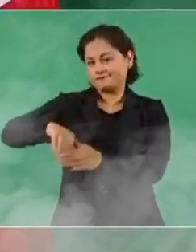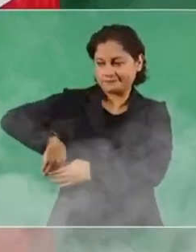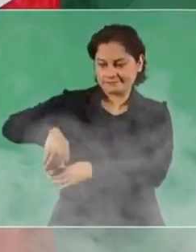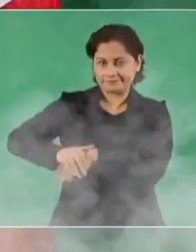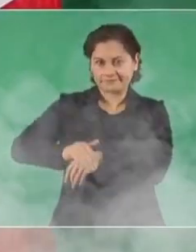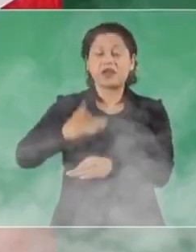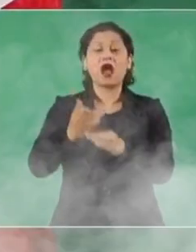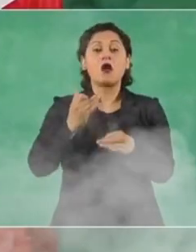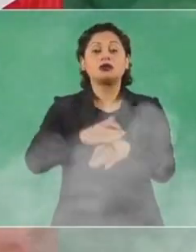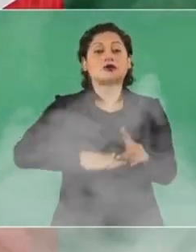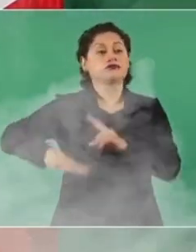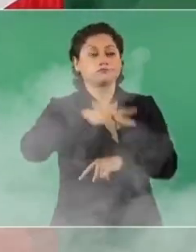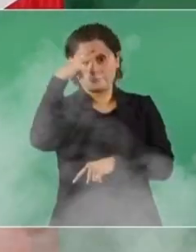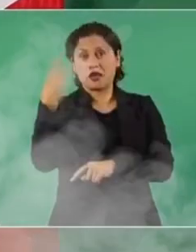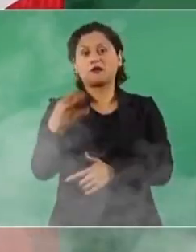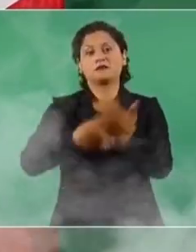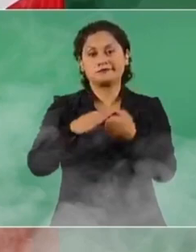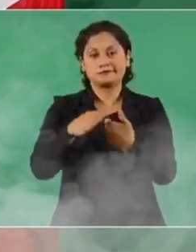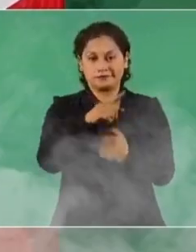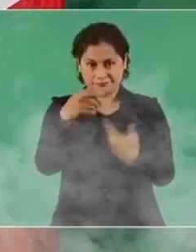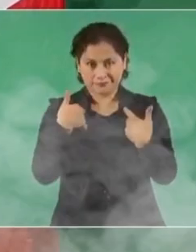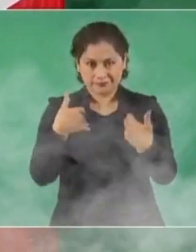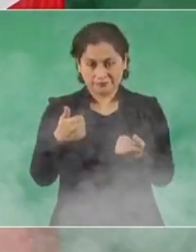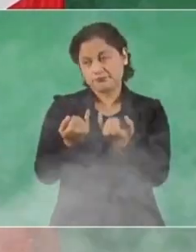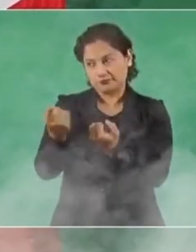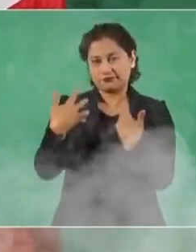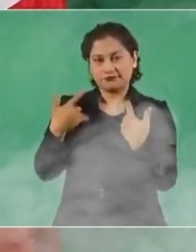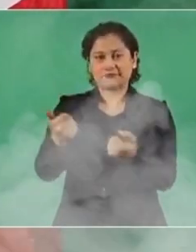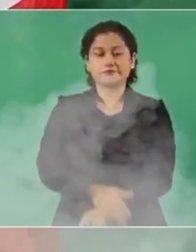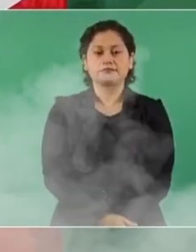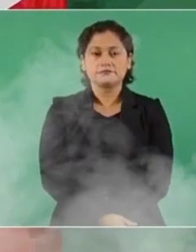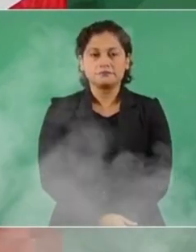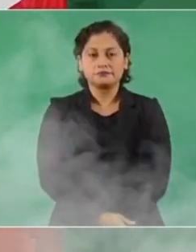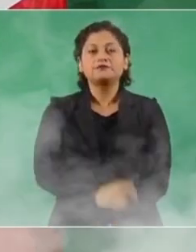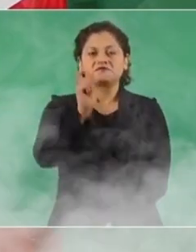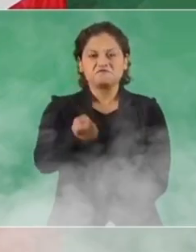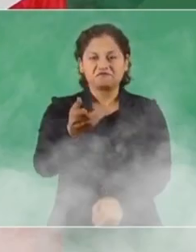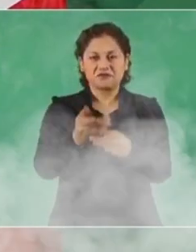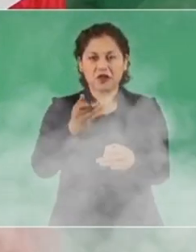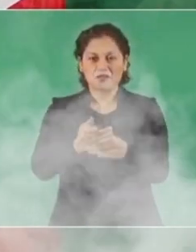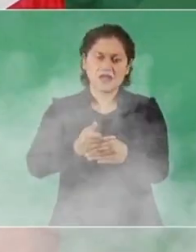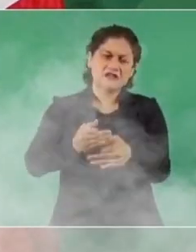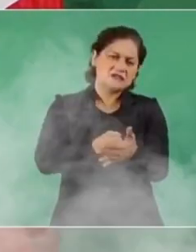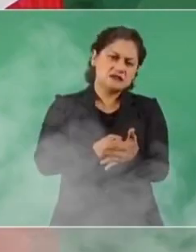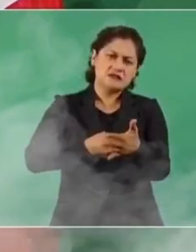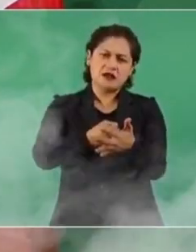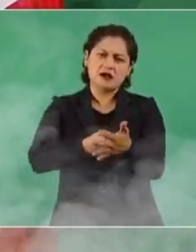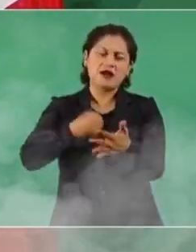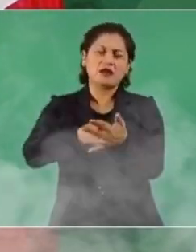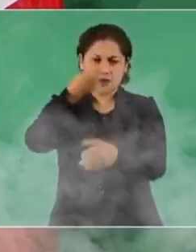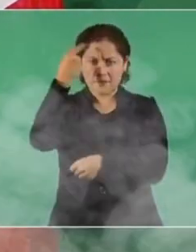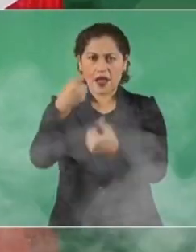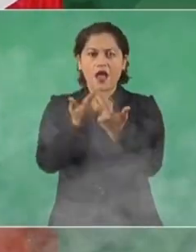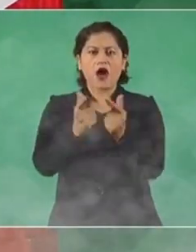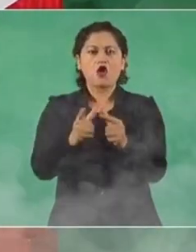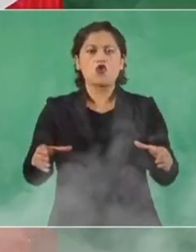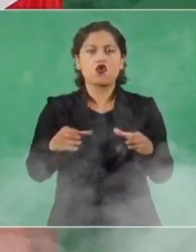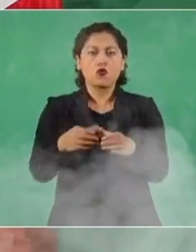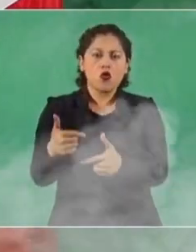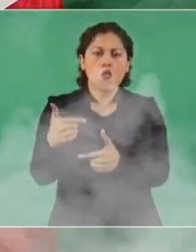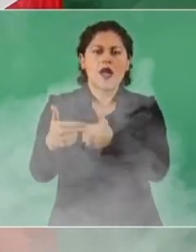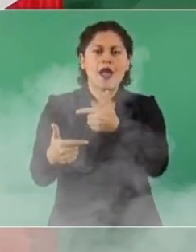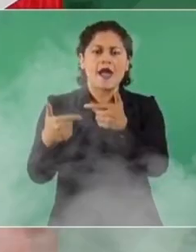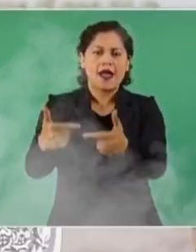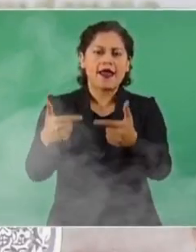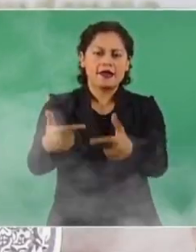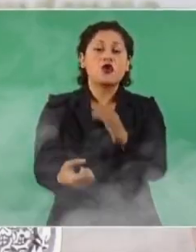la transformación de México, ojalá que se entienda, es luchar para que las nuevas generaciones ya no padezcan